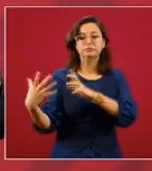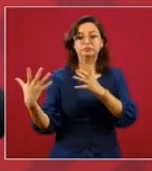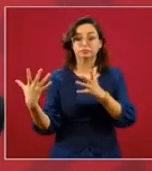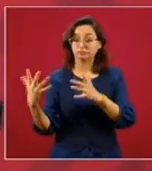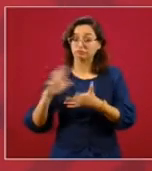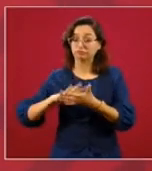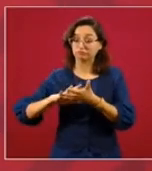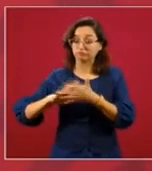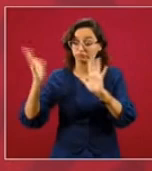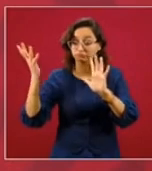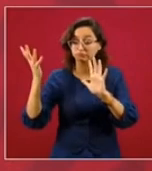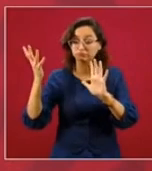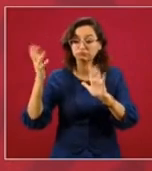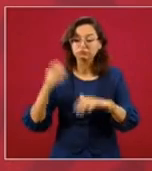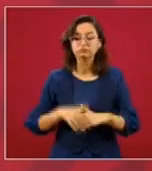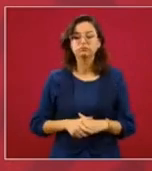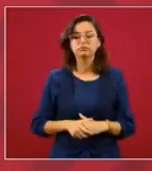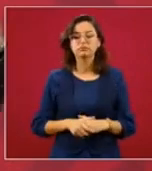violencia.